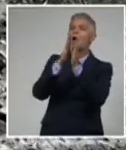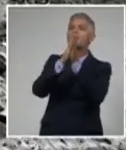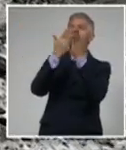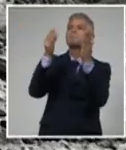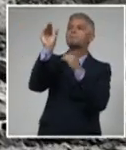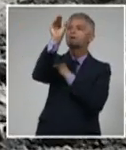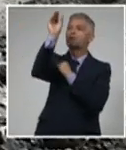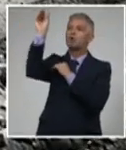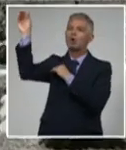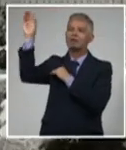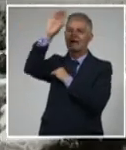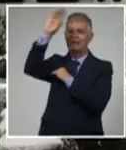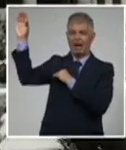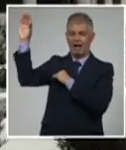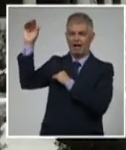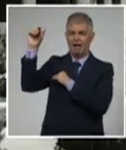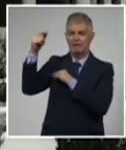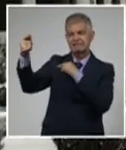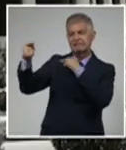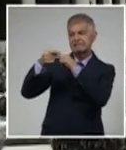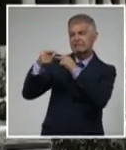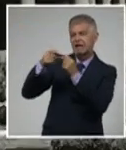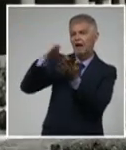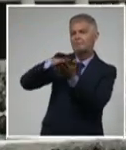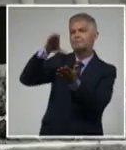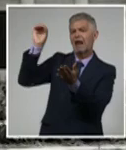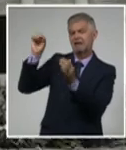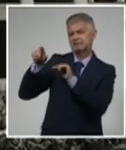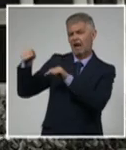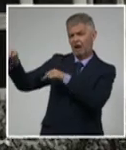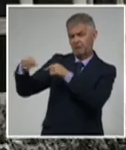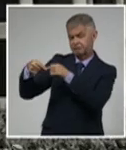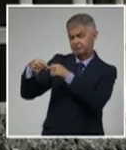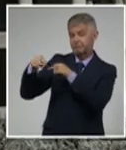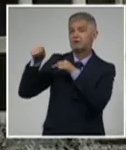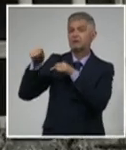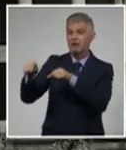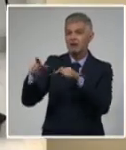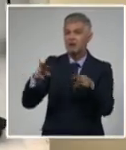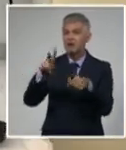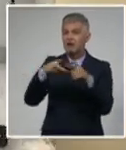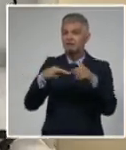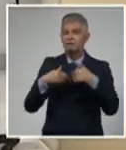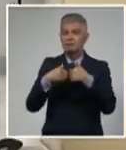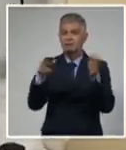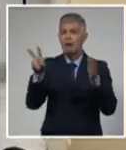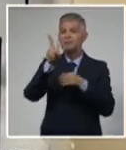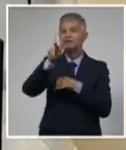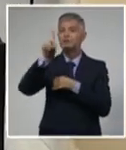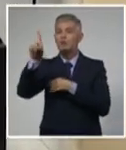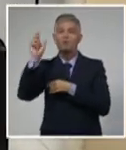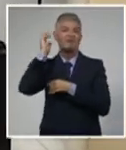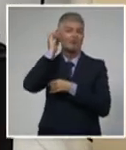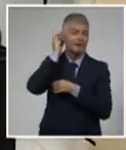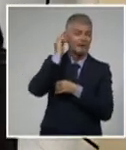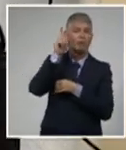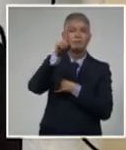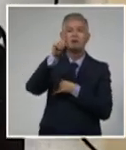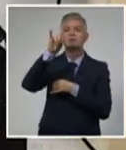cívica la inauguración del edificio tuvo lugar el 21 de febrero de 1958